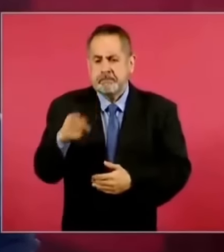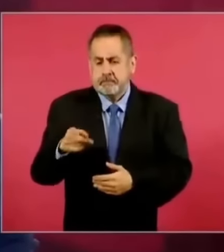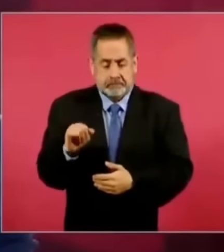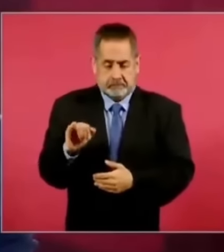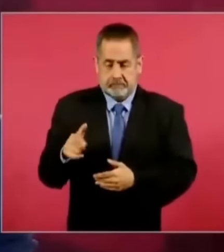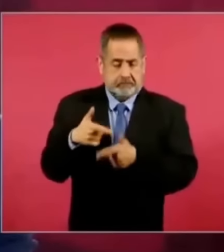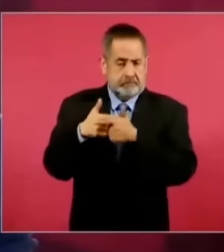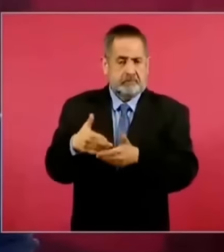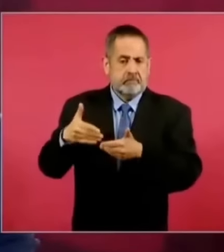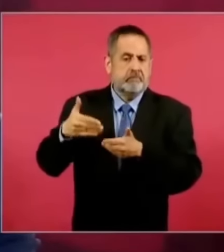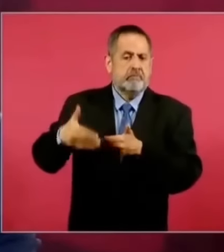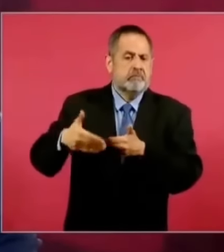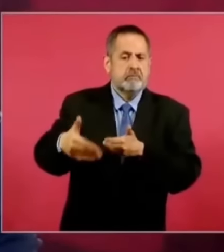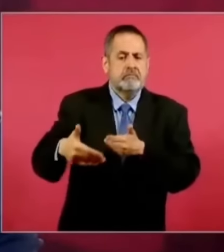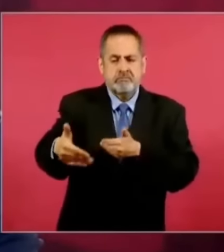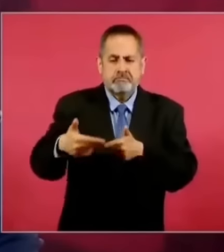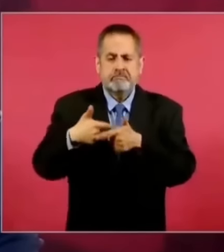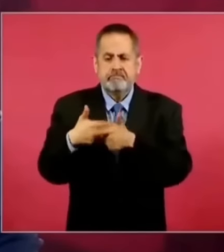a continuar.